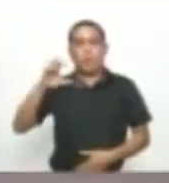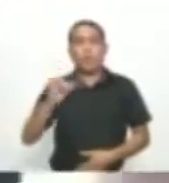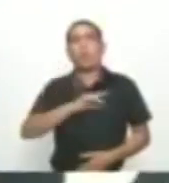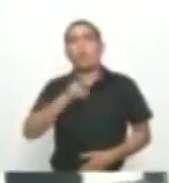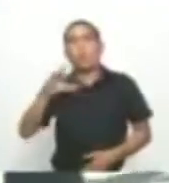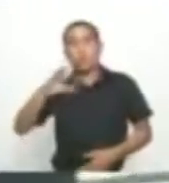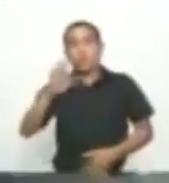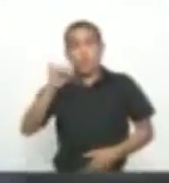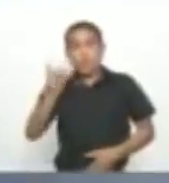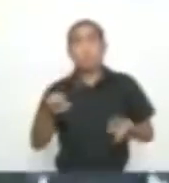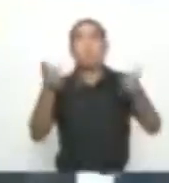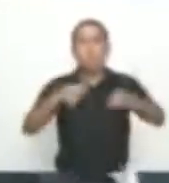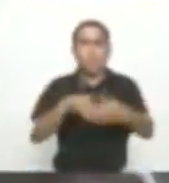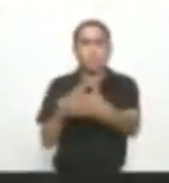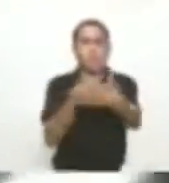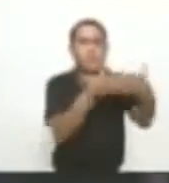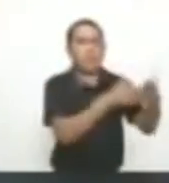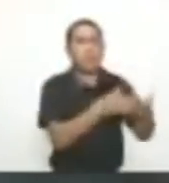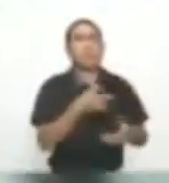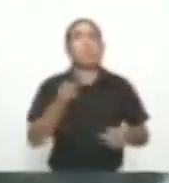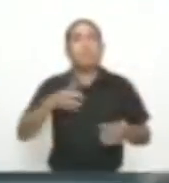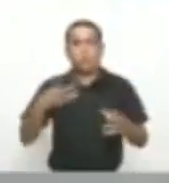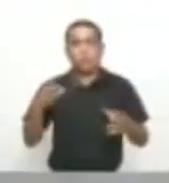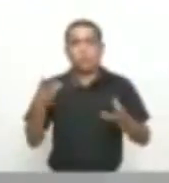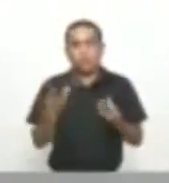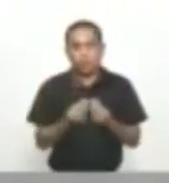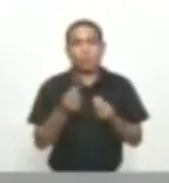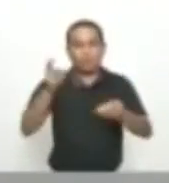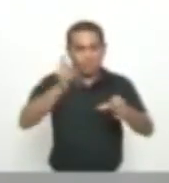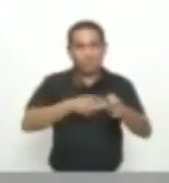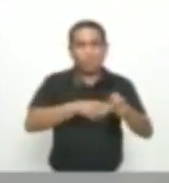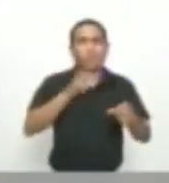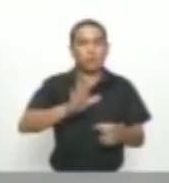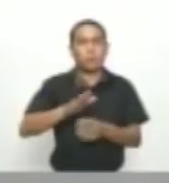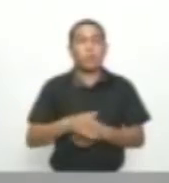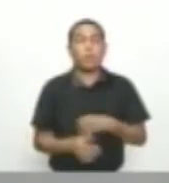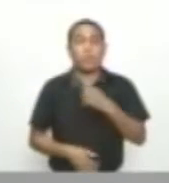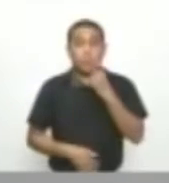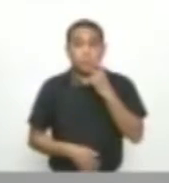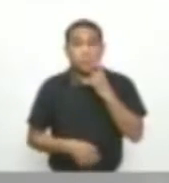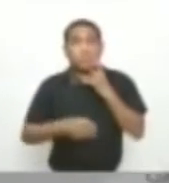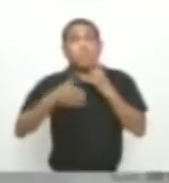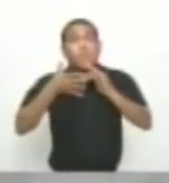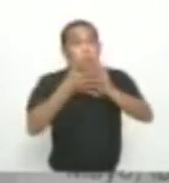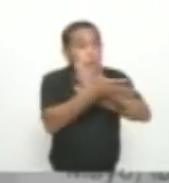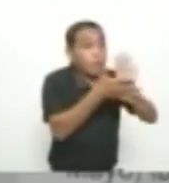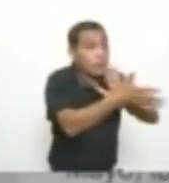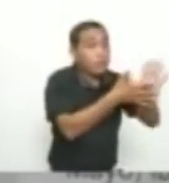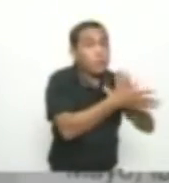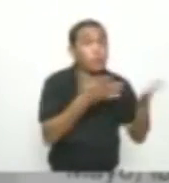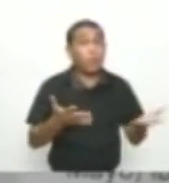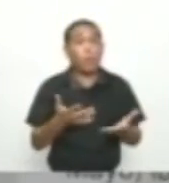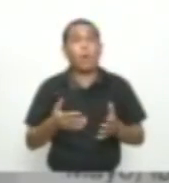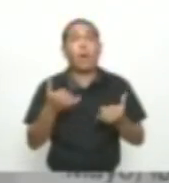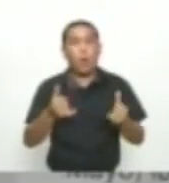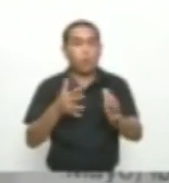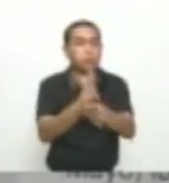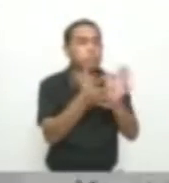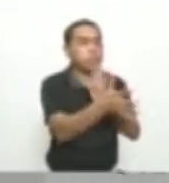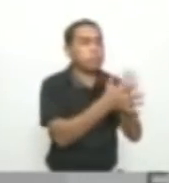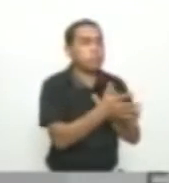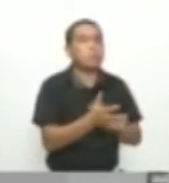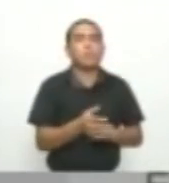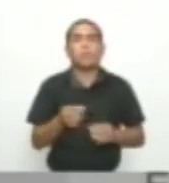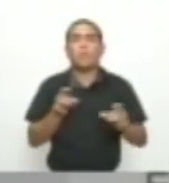civiles A quienes señalan de pertenecer a la insurgencia La alerta a la que hace referencia Este oficio interno del CTI Tiene